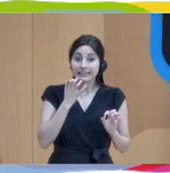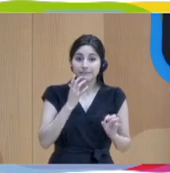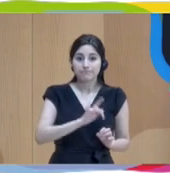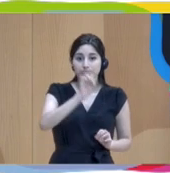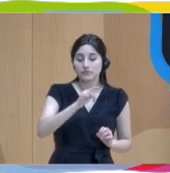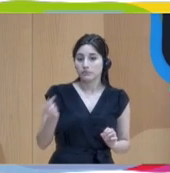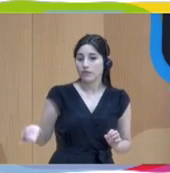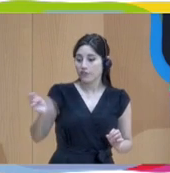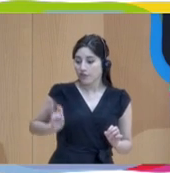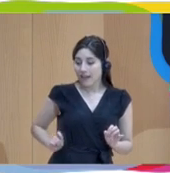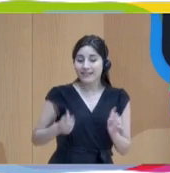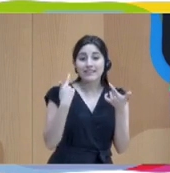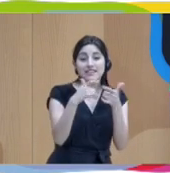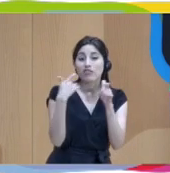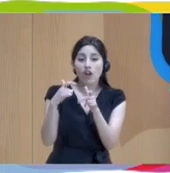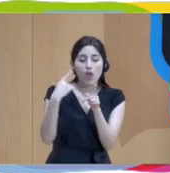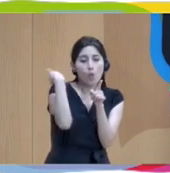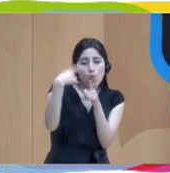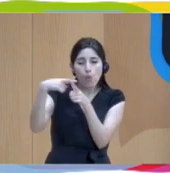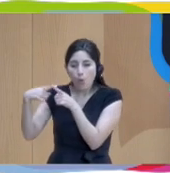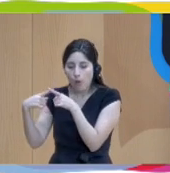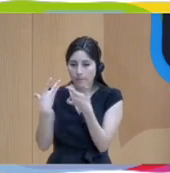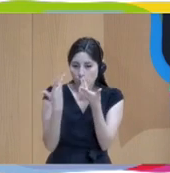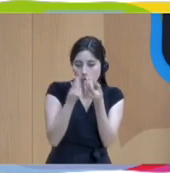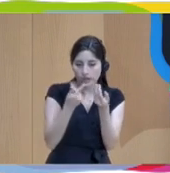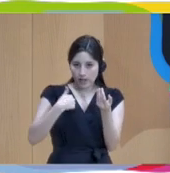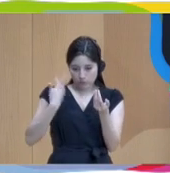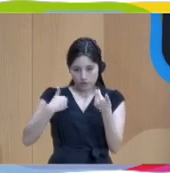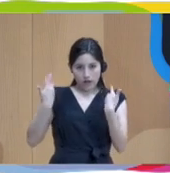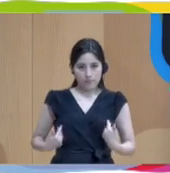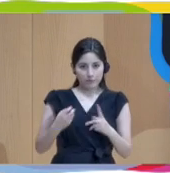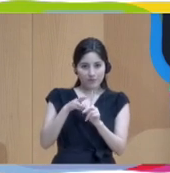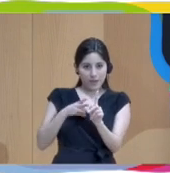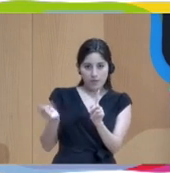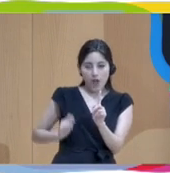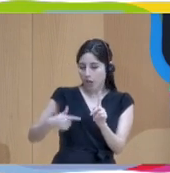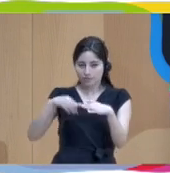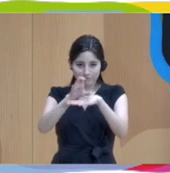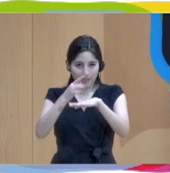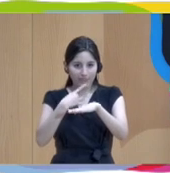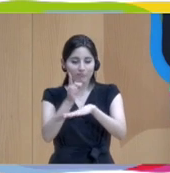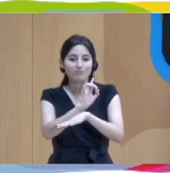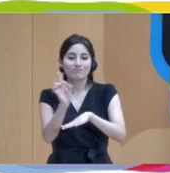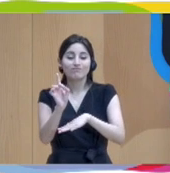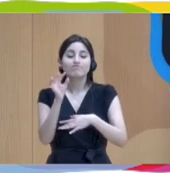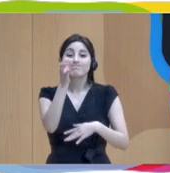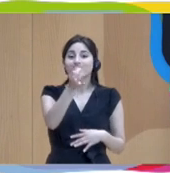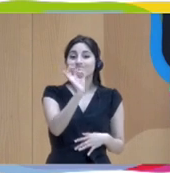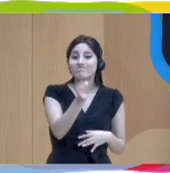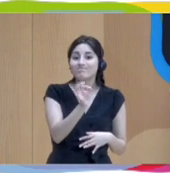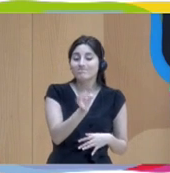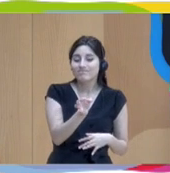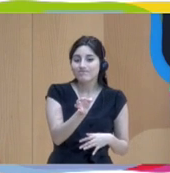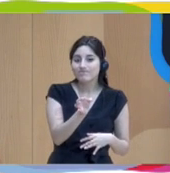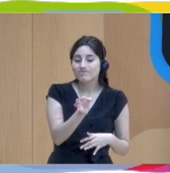sectores, y ahora hablo como profesional y no como consejera, pues a veces es verdad que si no